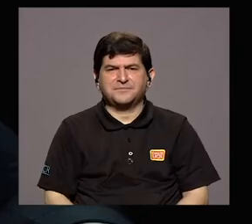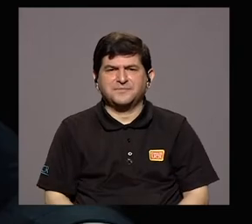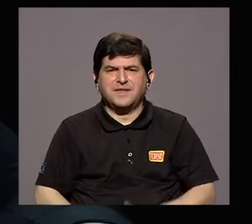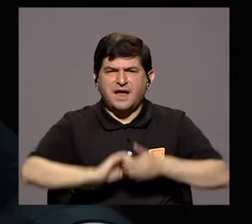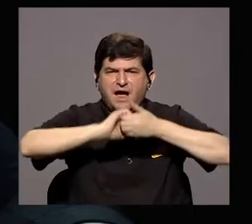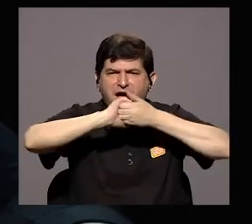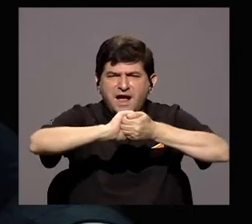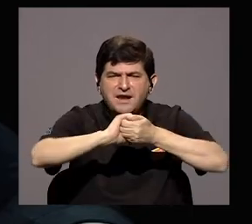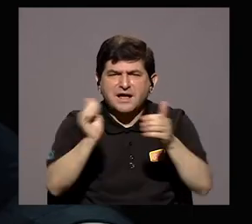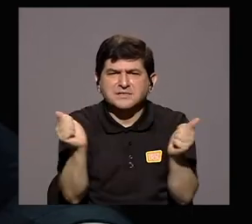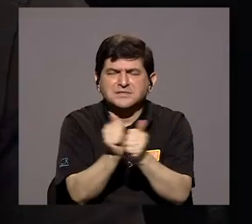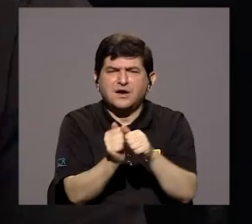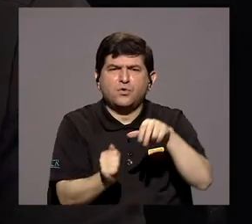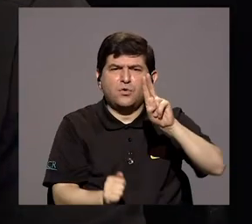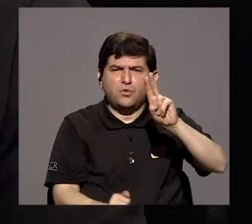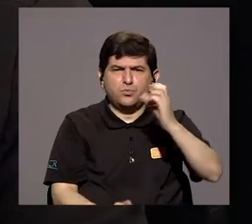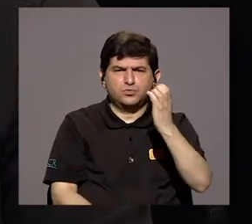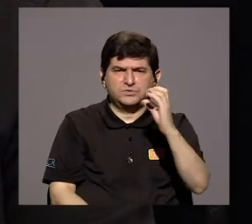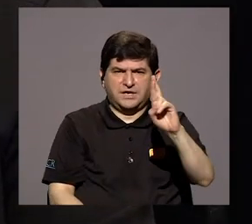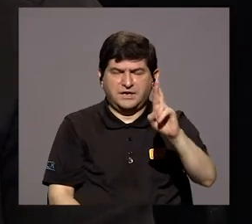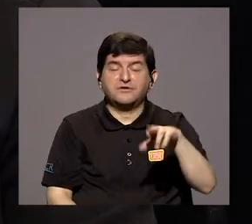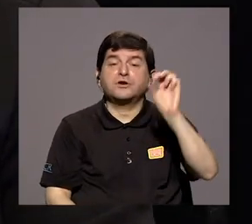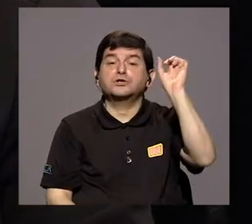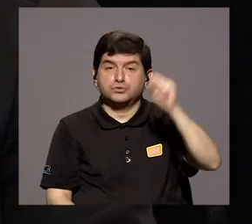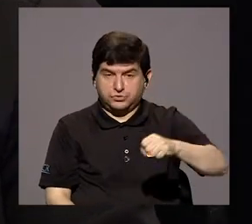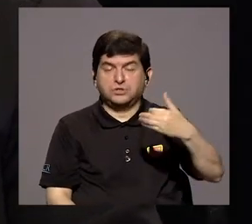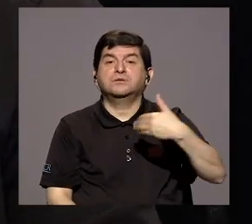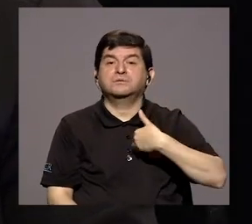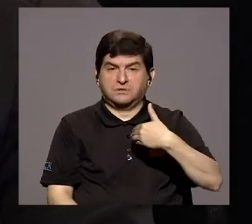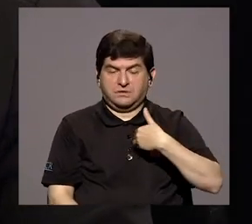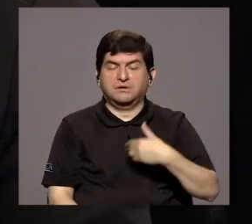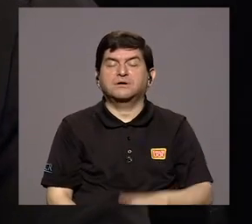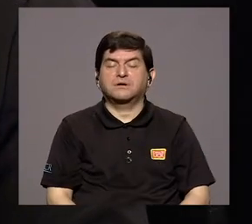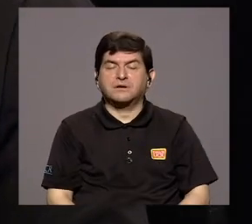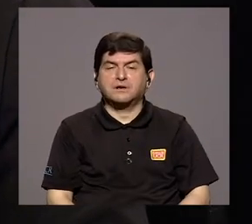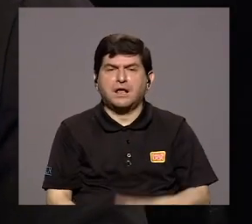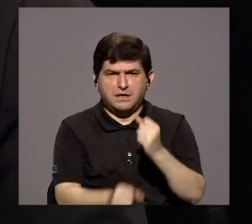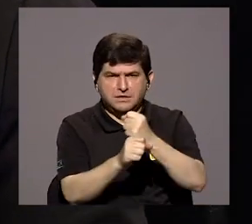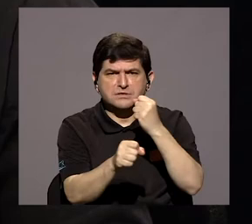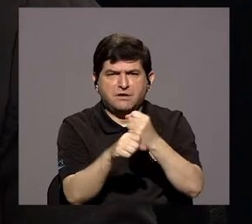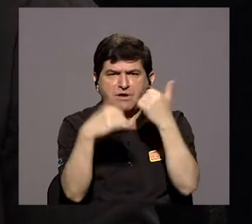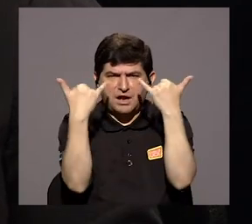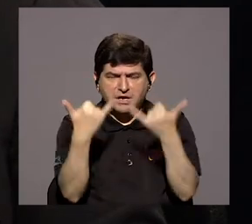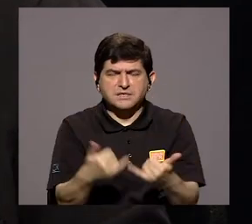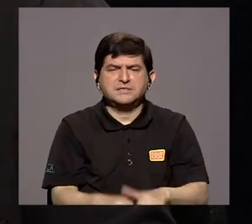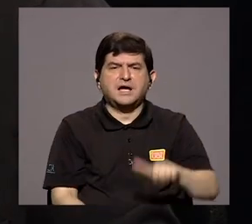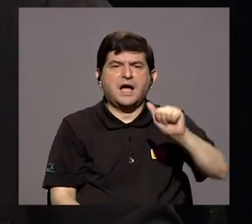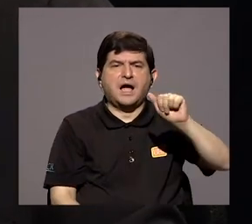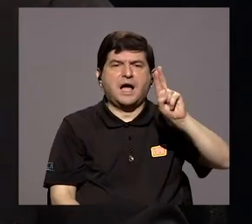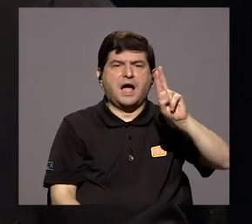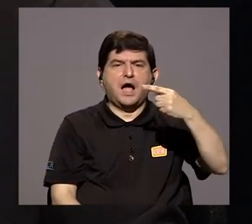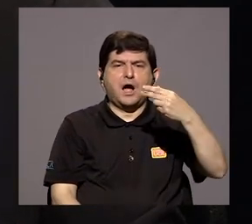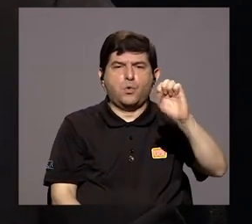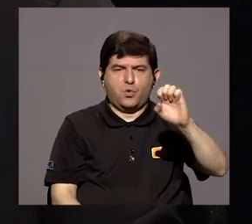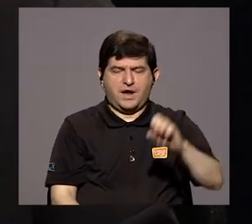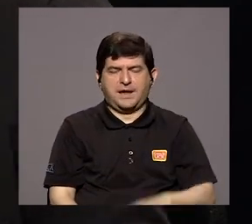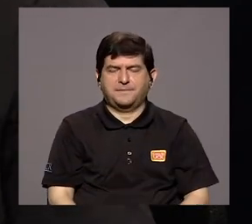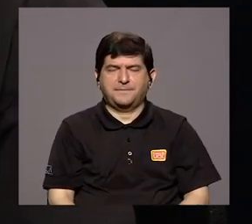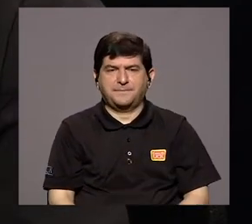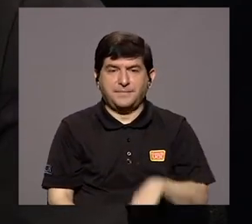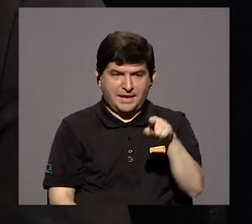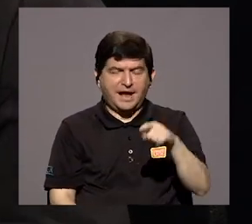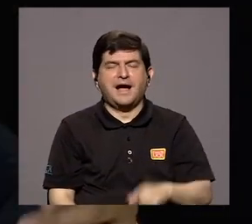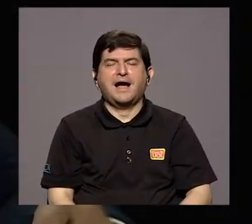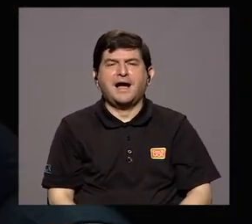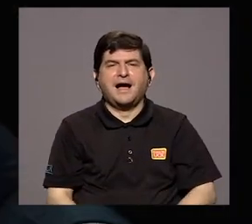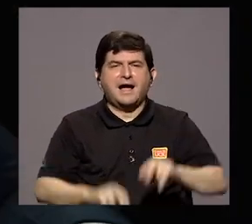alguna alianza con la Universidad de Costa Rica? Sí, tenemos una alianza, bueno, que se ha venido trabajando casualmente con AUGE, con la, ¿verdad?, que es